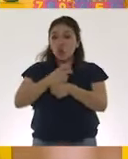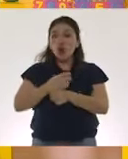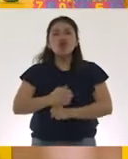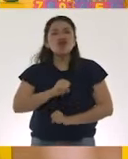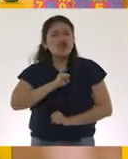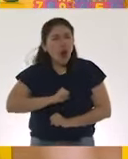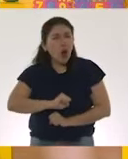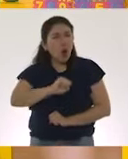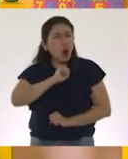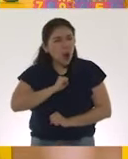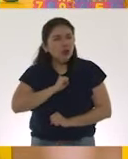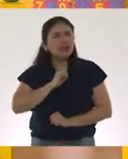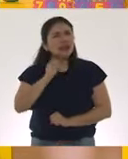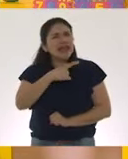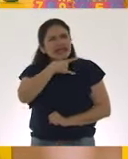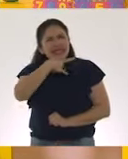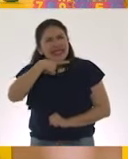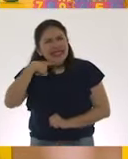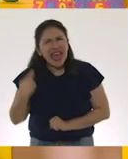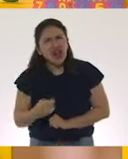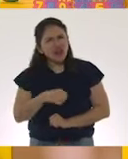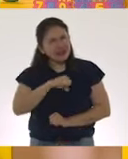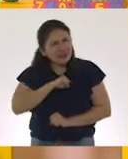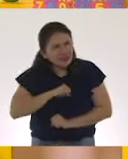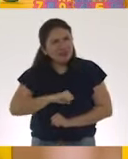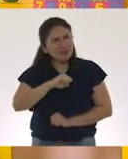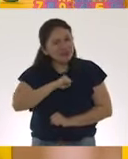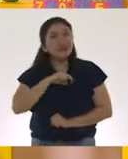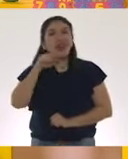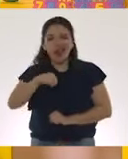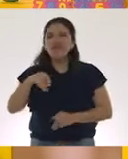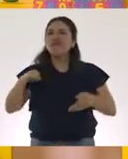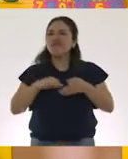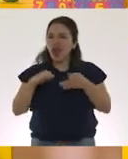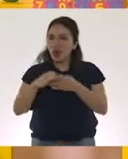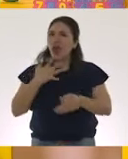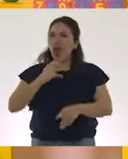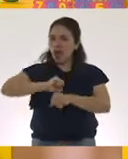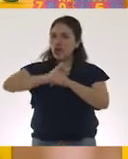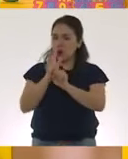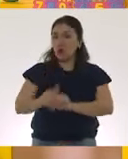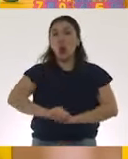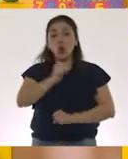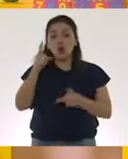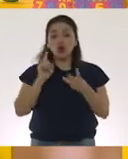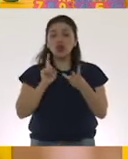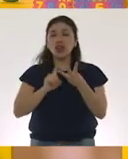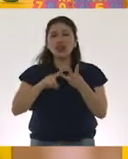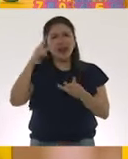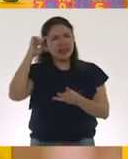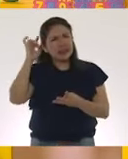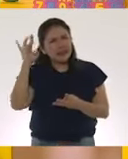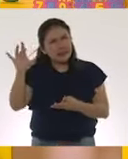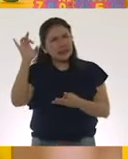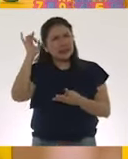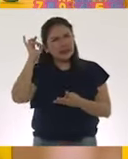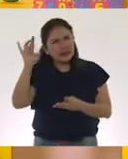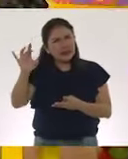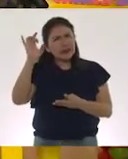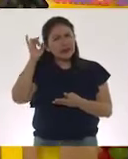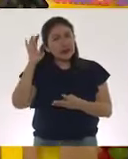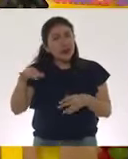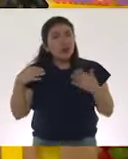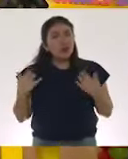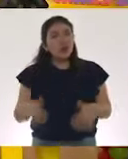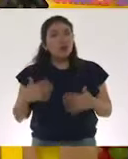seca es muy frecuente en las personas que desarrollan COVID-19. Y el tercero es el dolor de cabeza. El dolor de